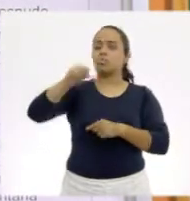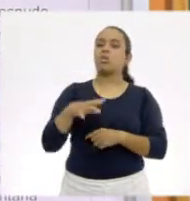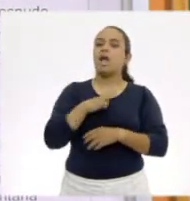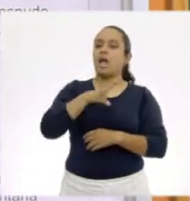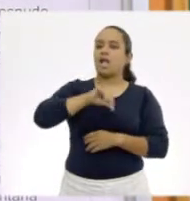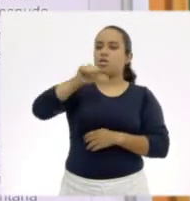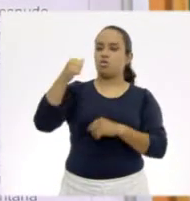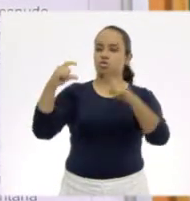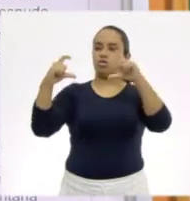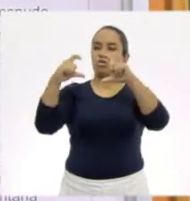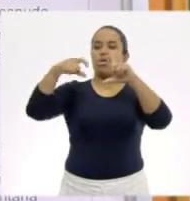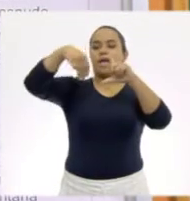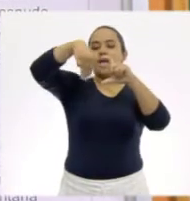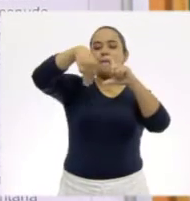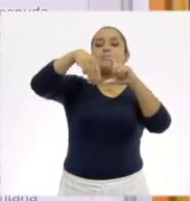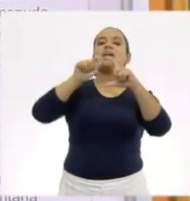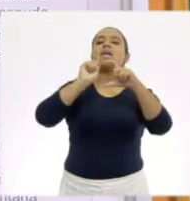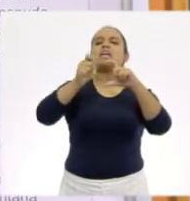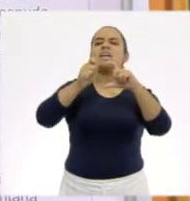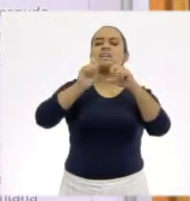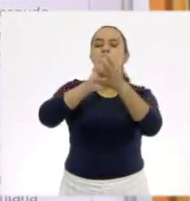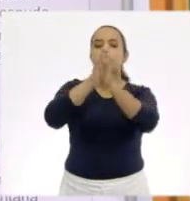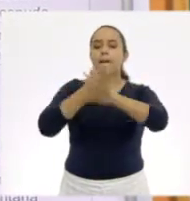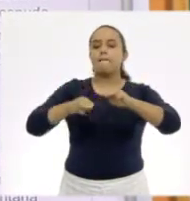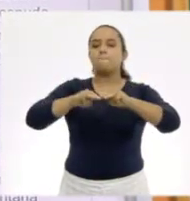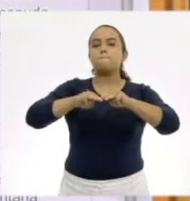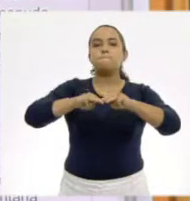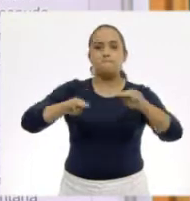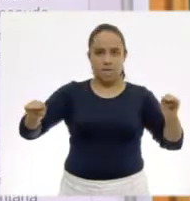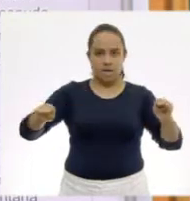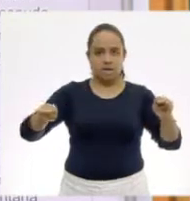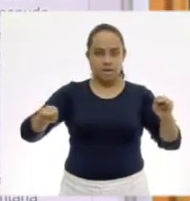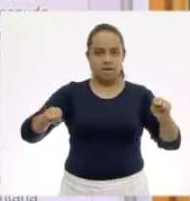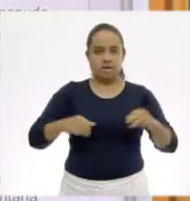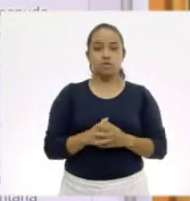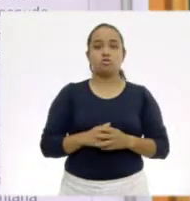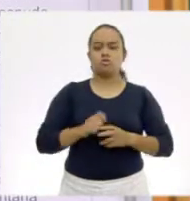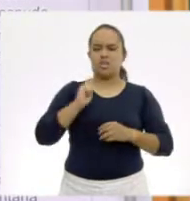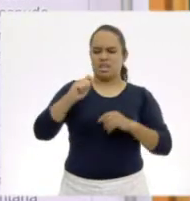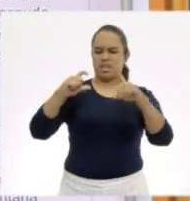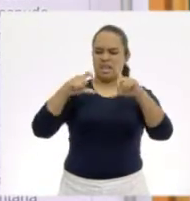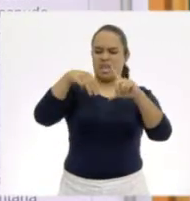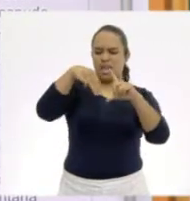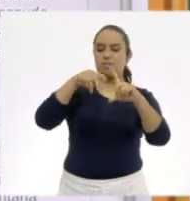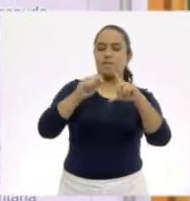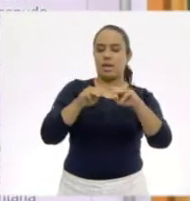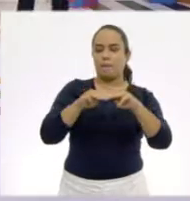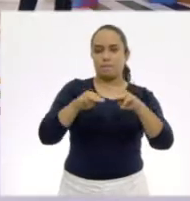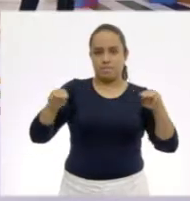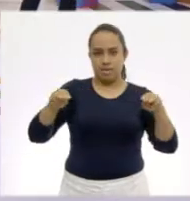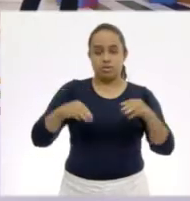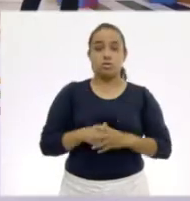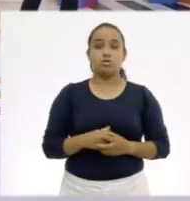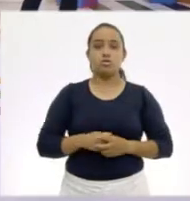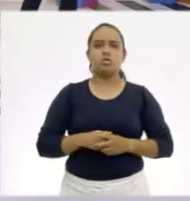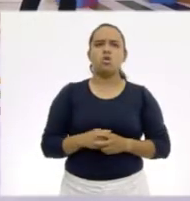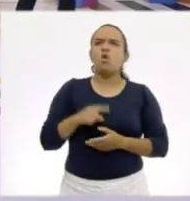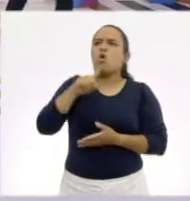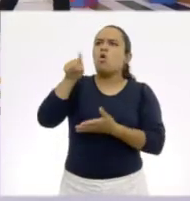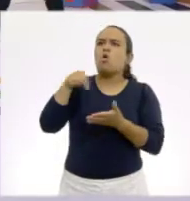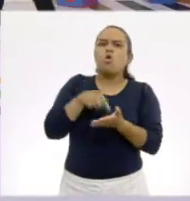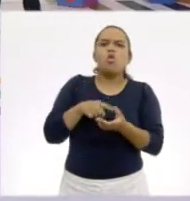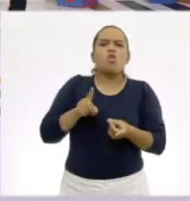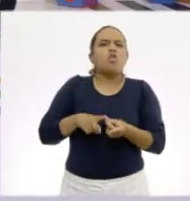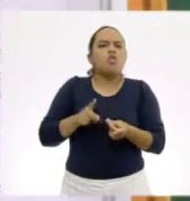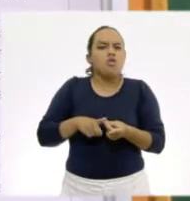entre paréntesis. Metros. Significa, exacto, que todas las cantidades son metros. La localización.